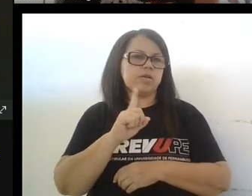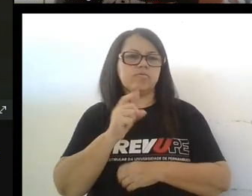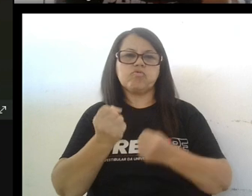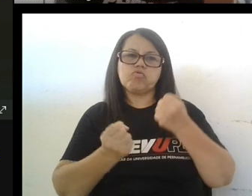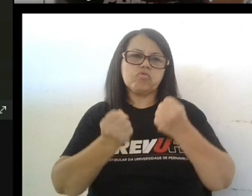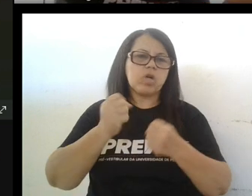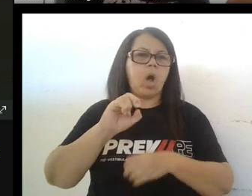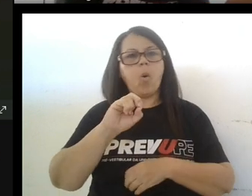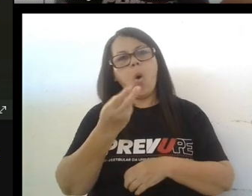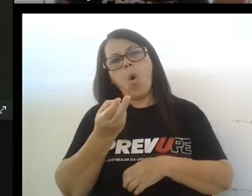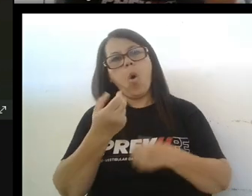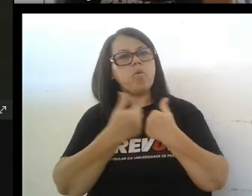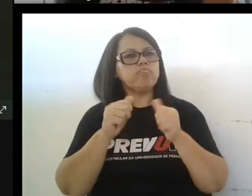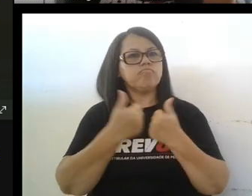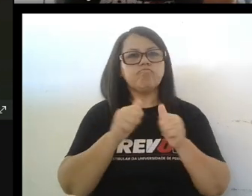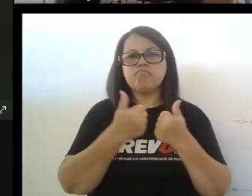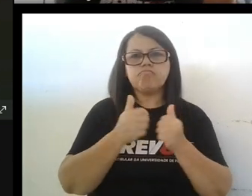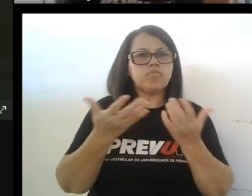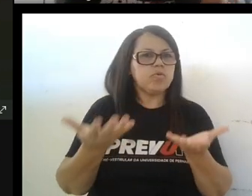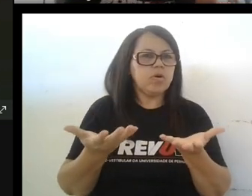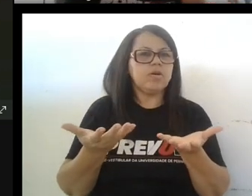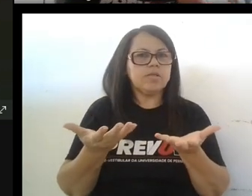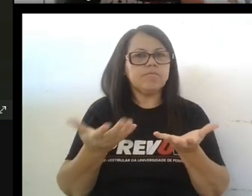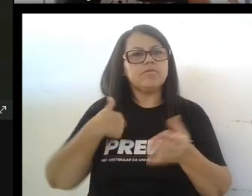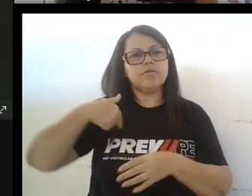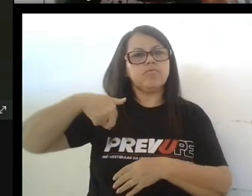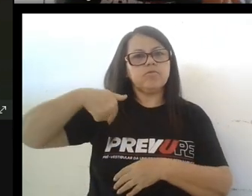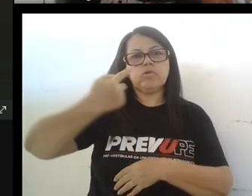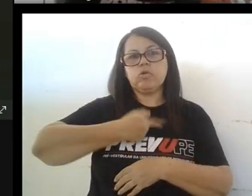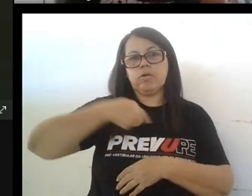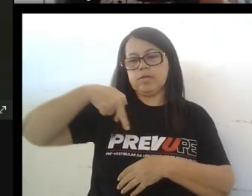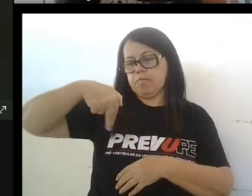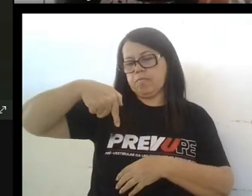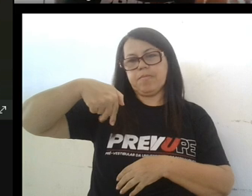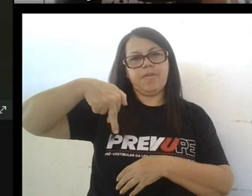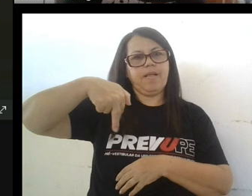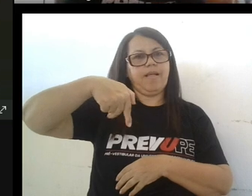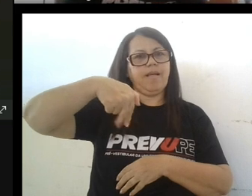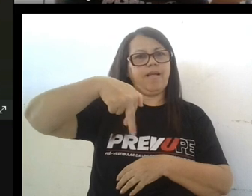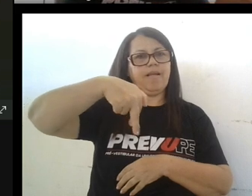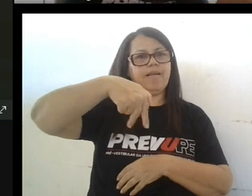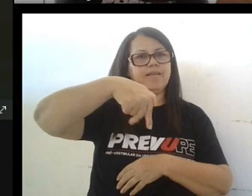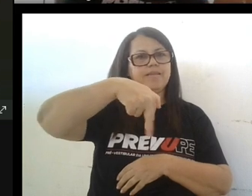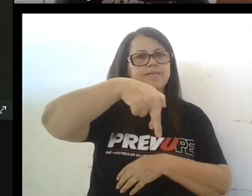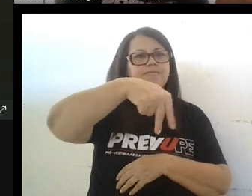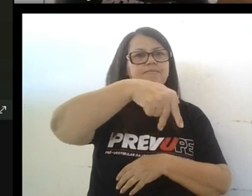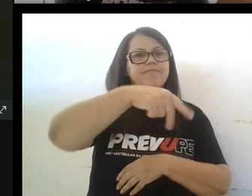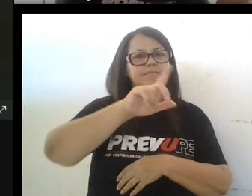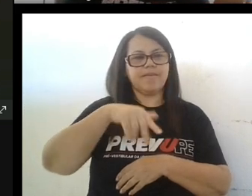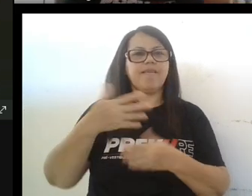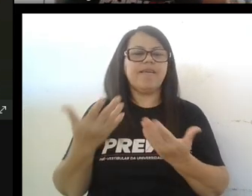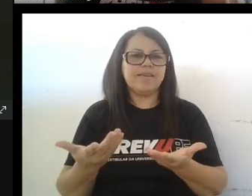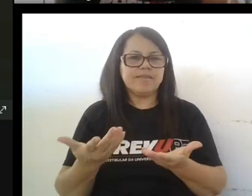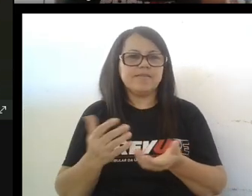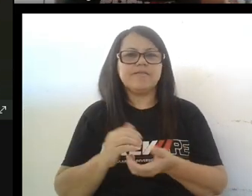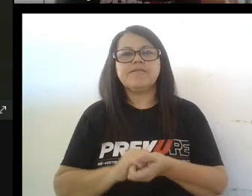cuando no vamos en algún medio de transporte y caminamos somos todos y todas peatones eh